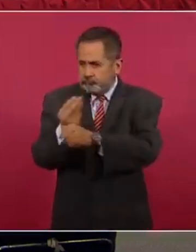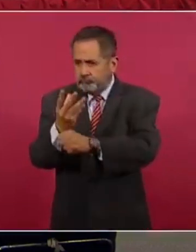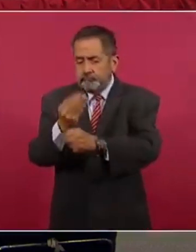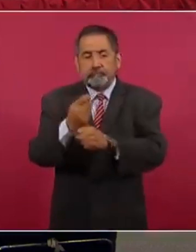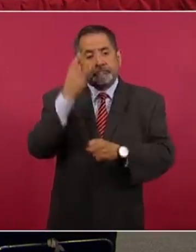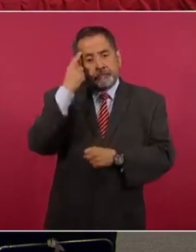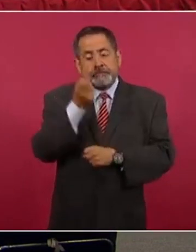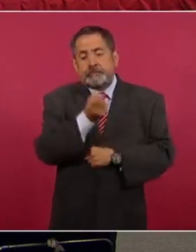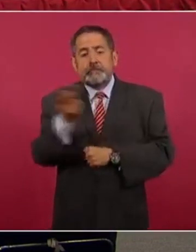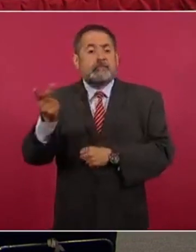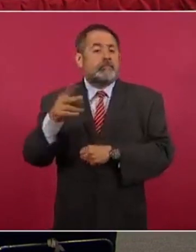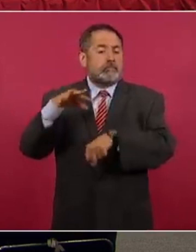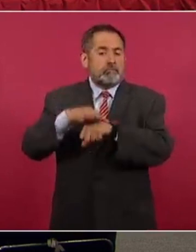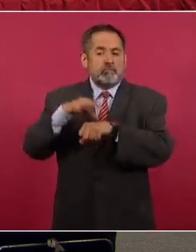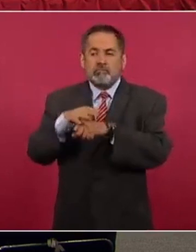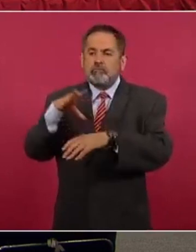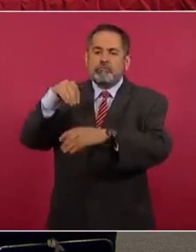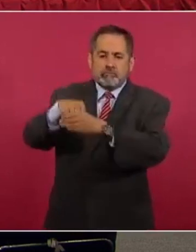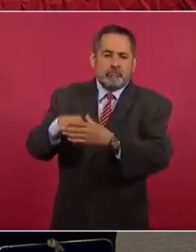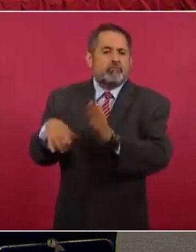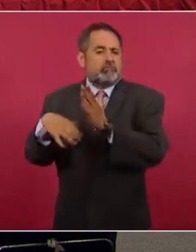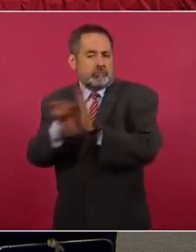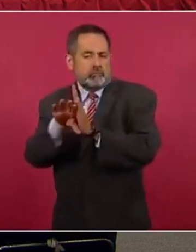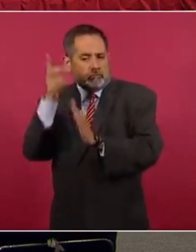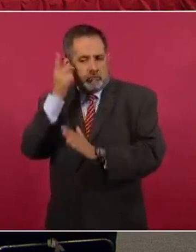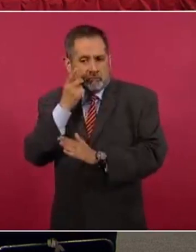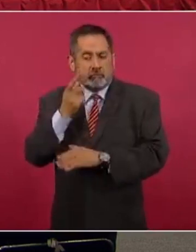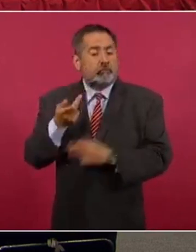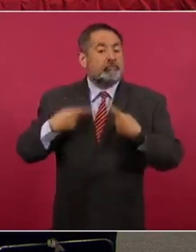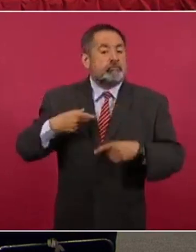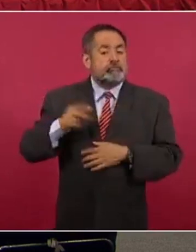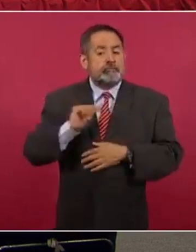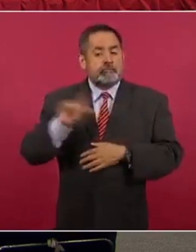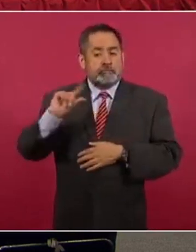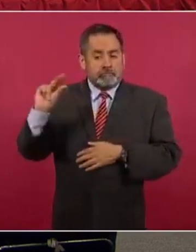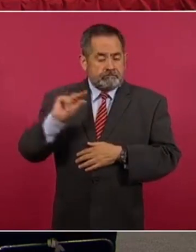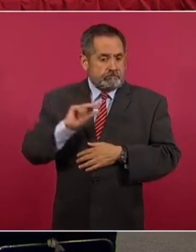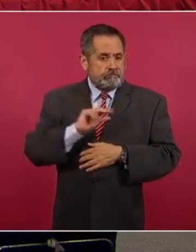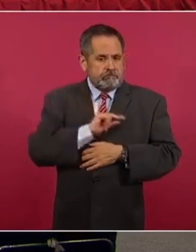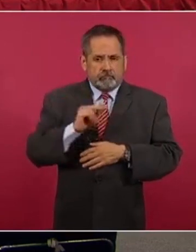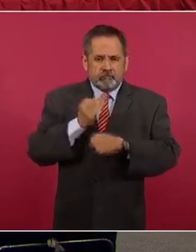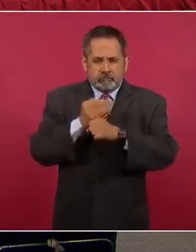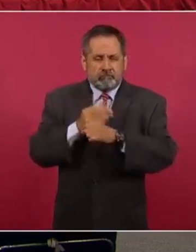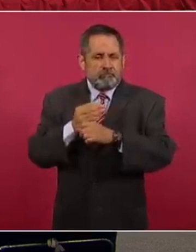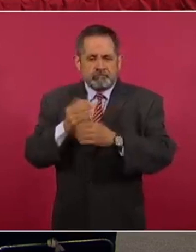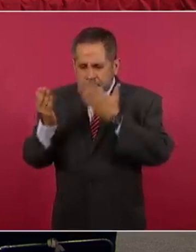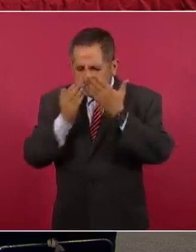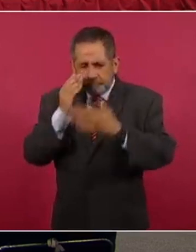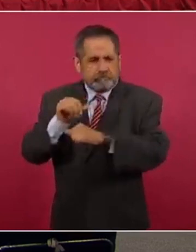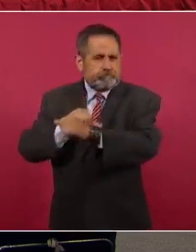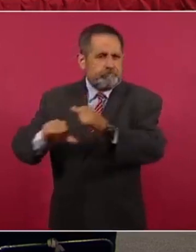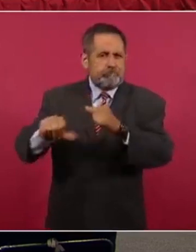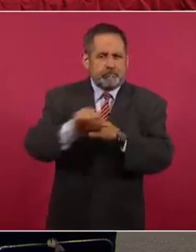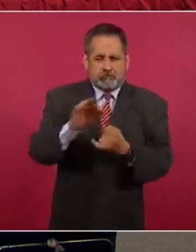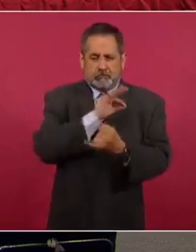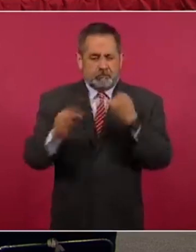residencias médicas. Estos espacios en donde los médicos especialistas que están haciendo su rotación de campo en el último